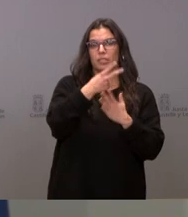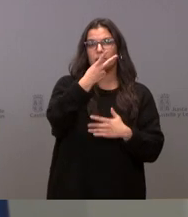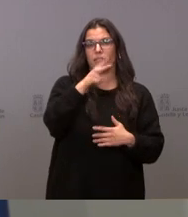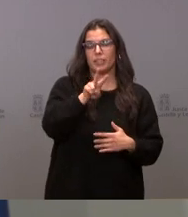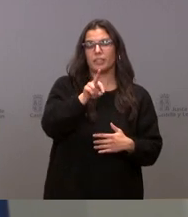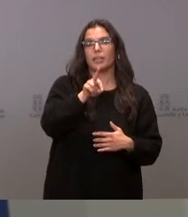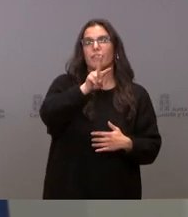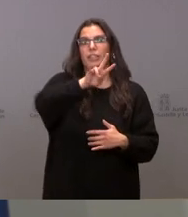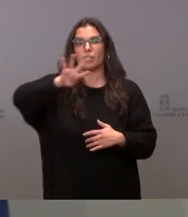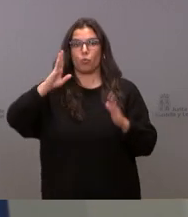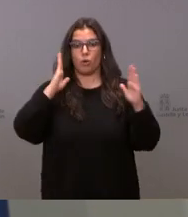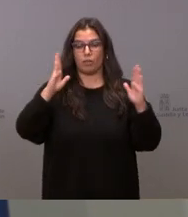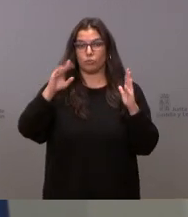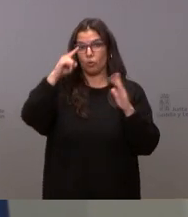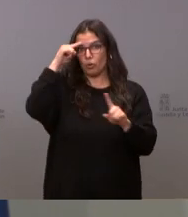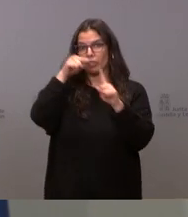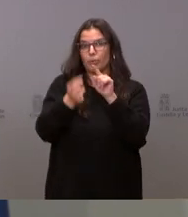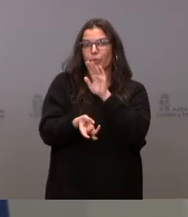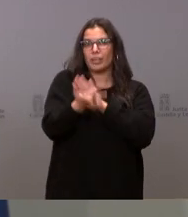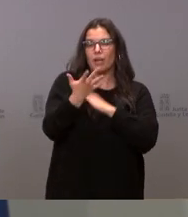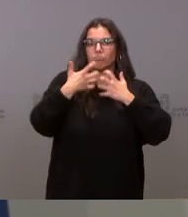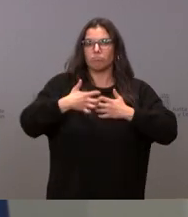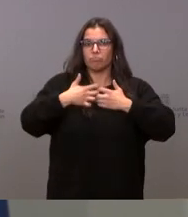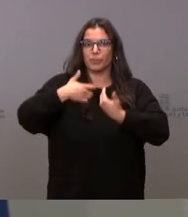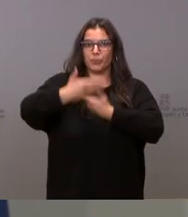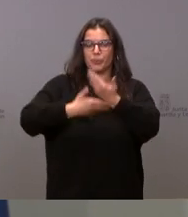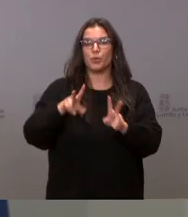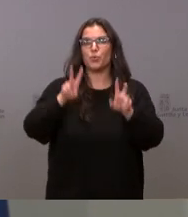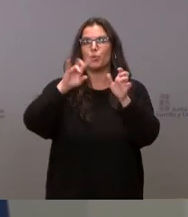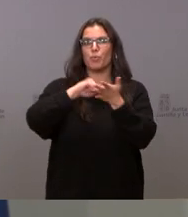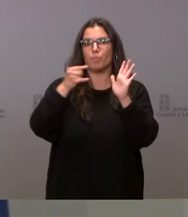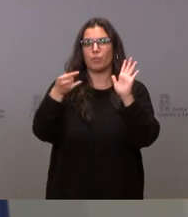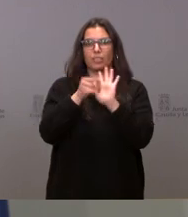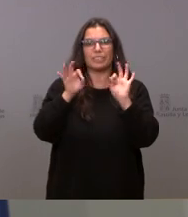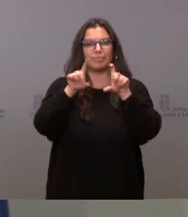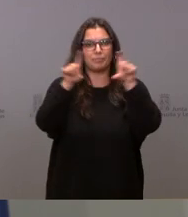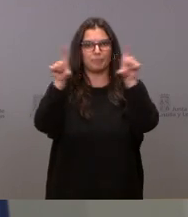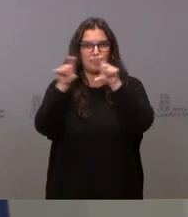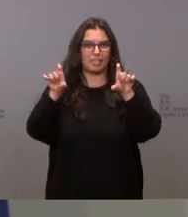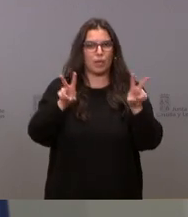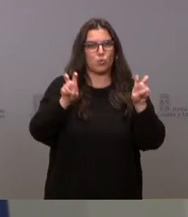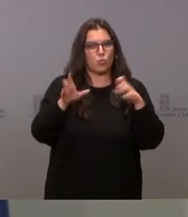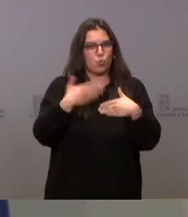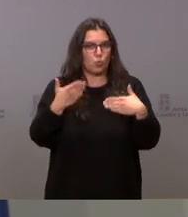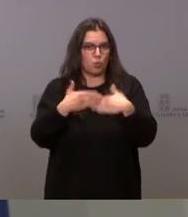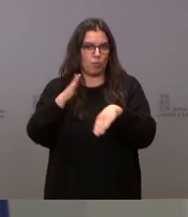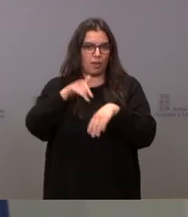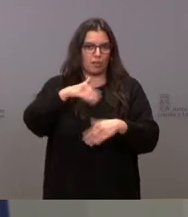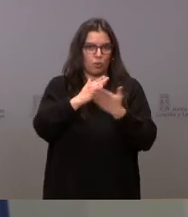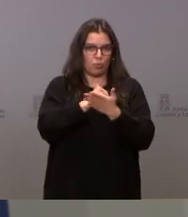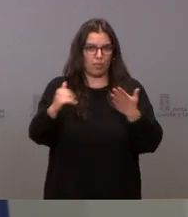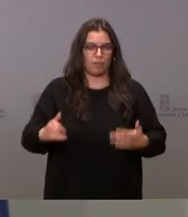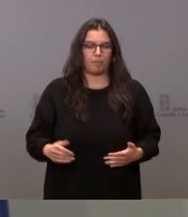tiene el objetivo de facilitar la puesta en marcha de nuevos proyectos empresariales innovadores en nuestra comunidad.